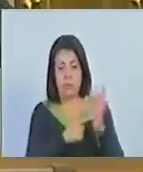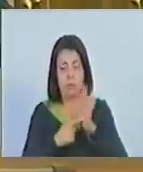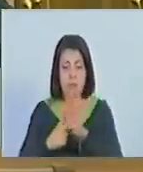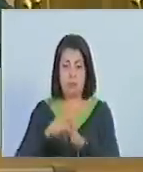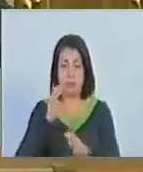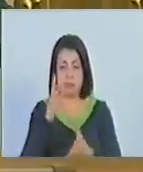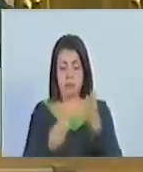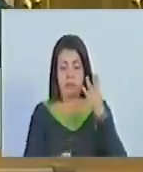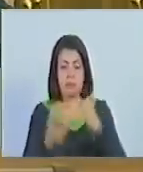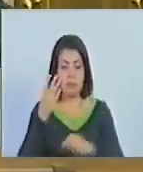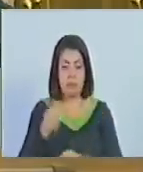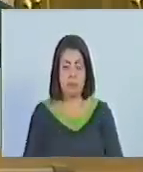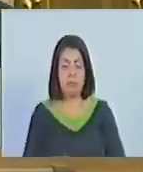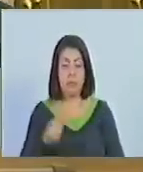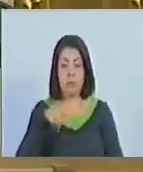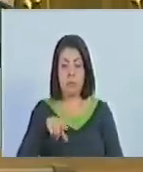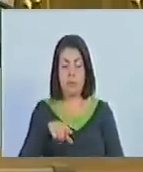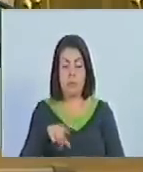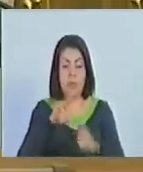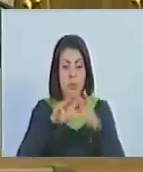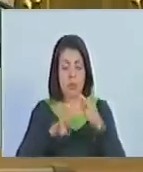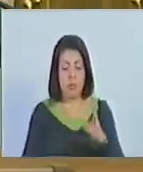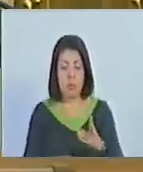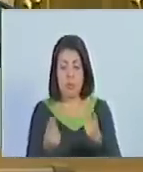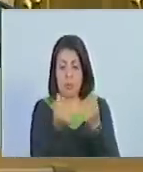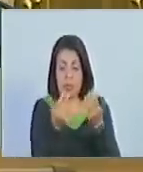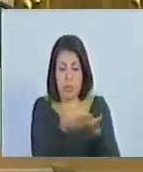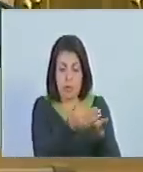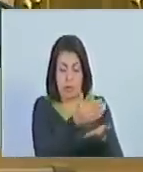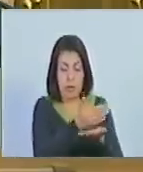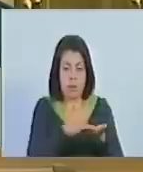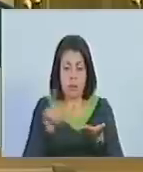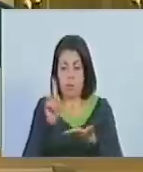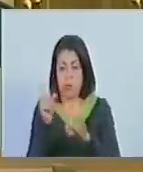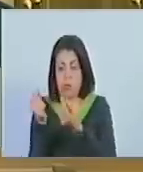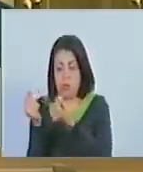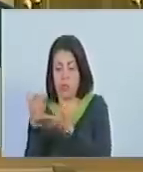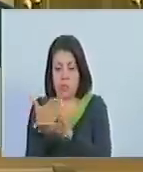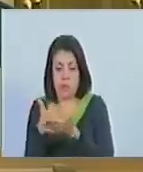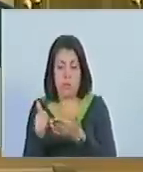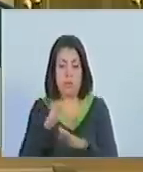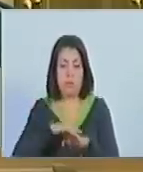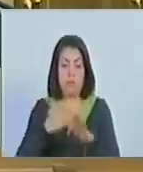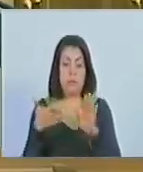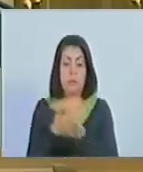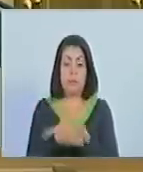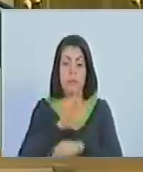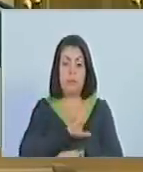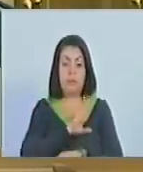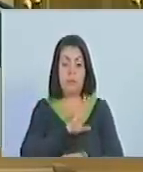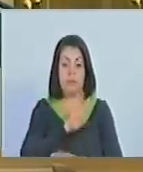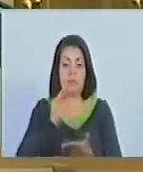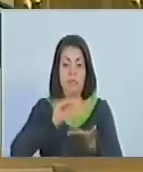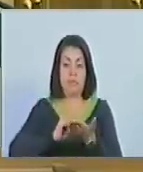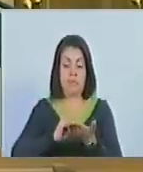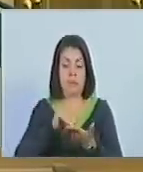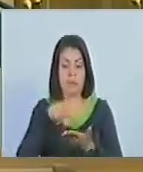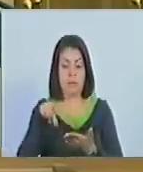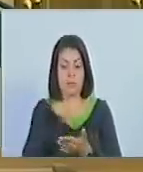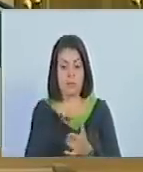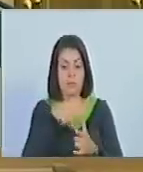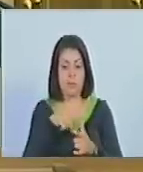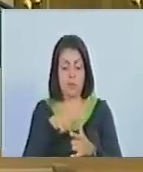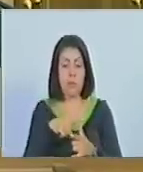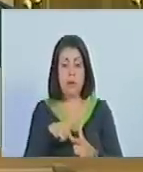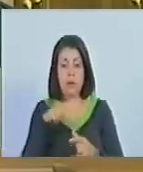por los consejos comunales en sus componentes financieros y no financieros, con recursos retornables y no retornables